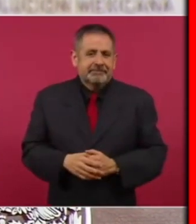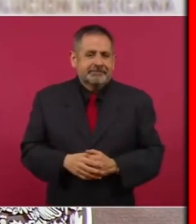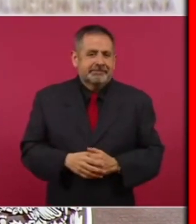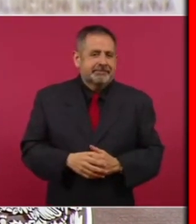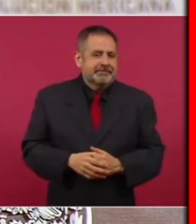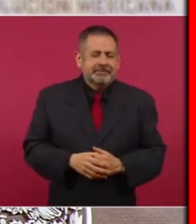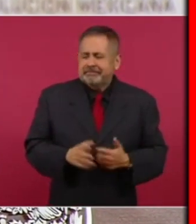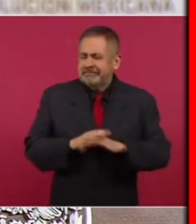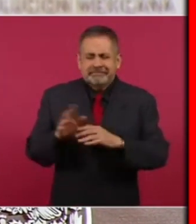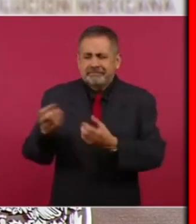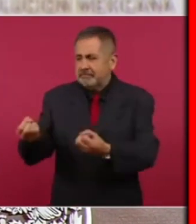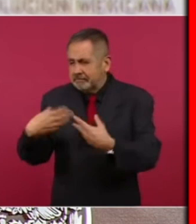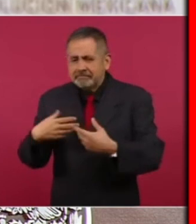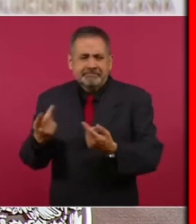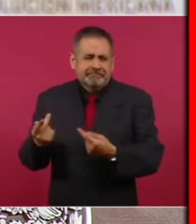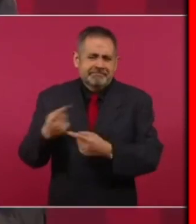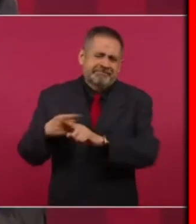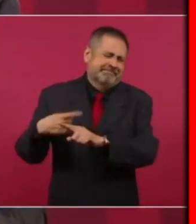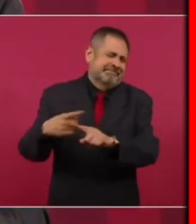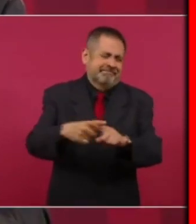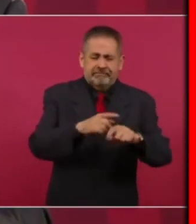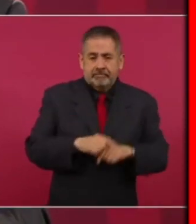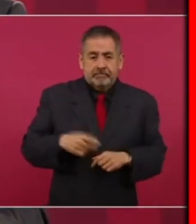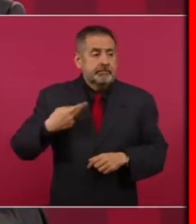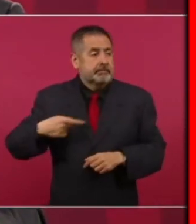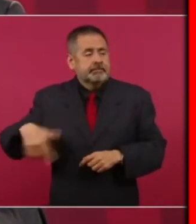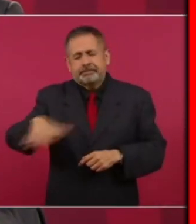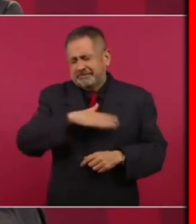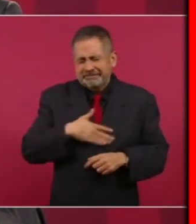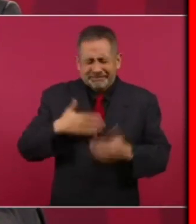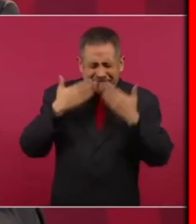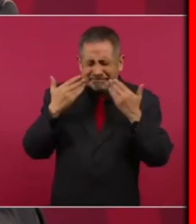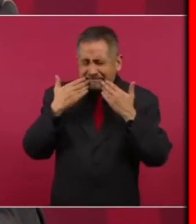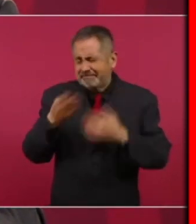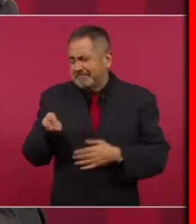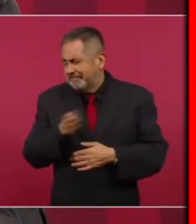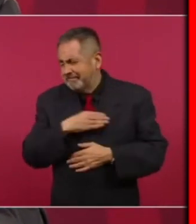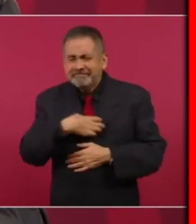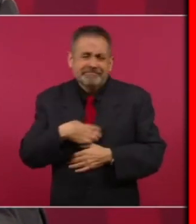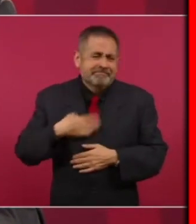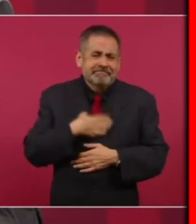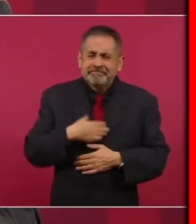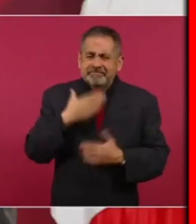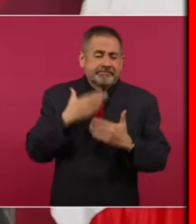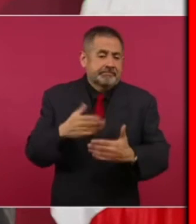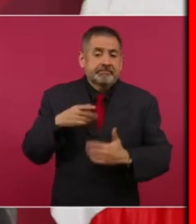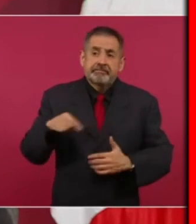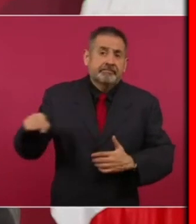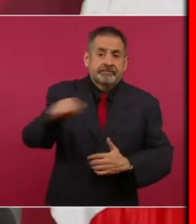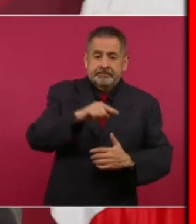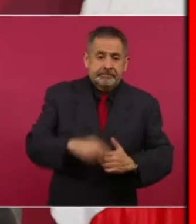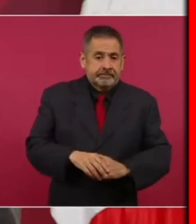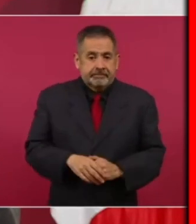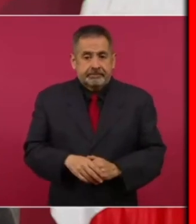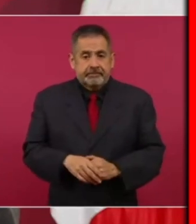horas viajando en autobús y no les importó llegar cansado, no les importó ese largo viaje,